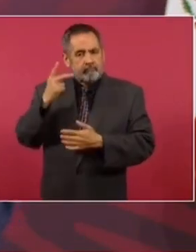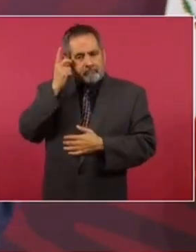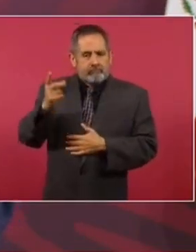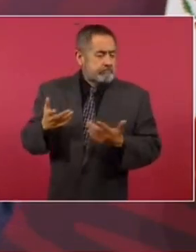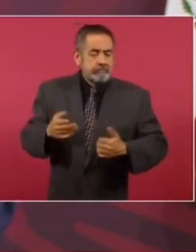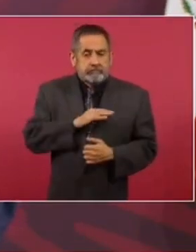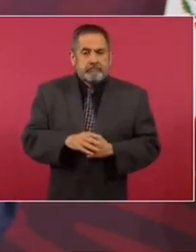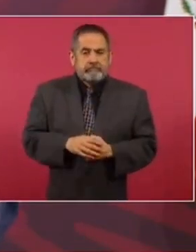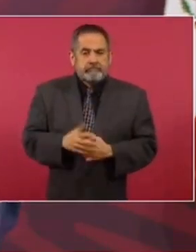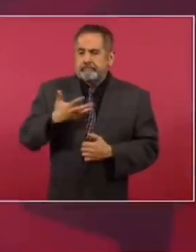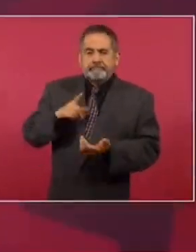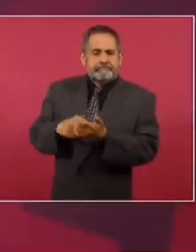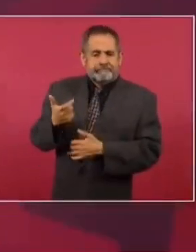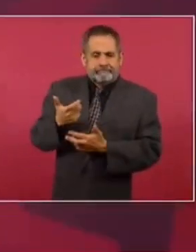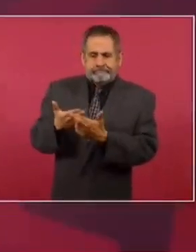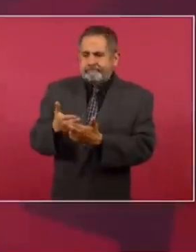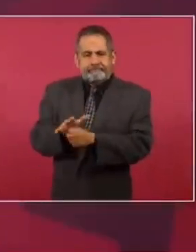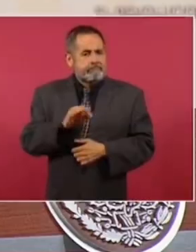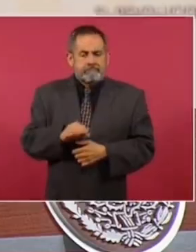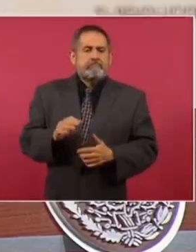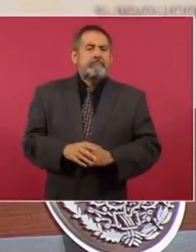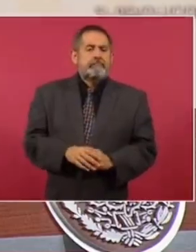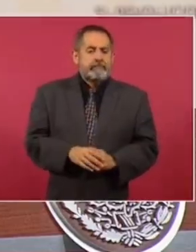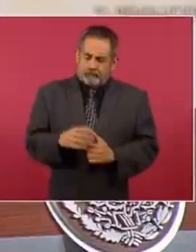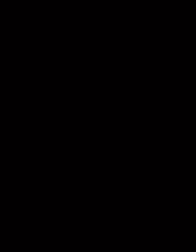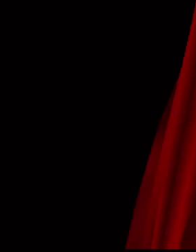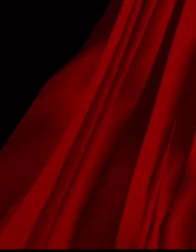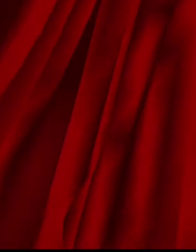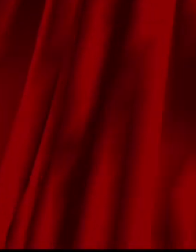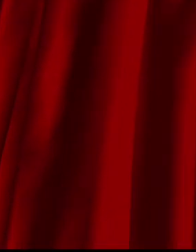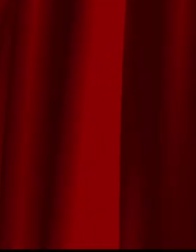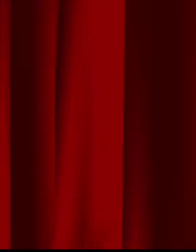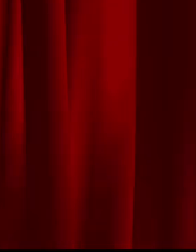hacer eso, porque tenemos finanzas públicas fuertes.